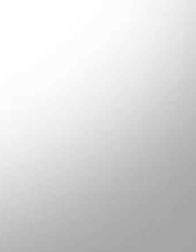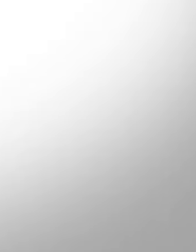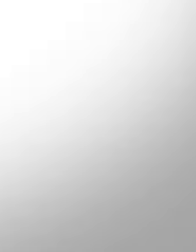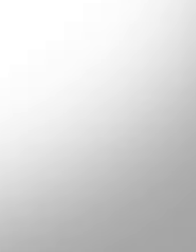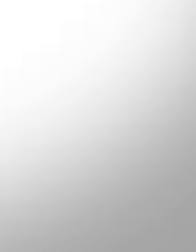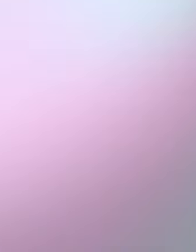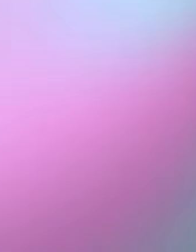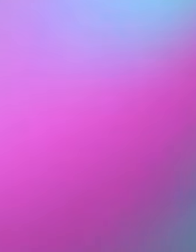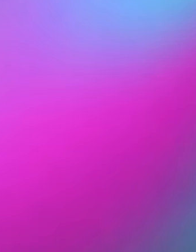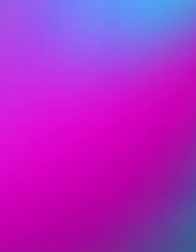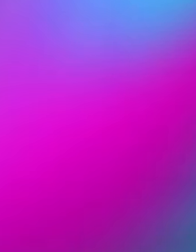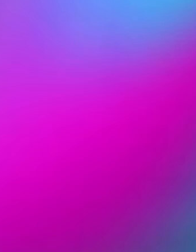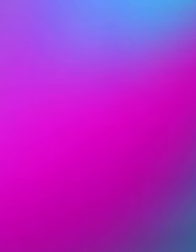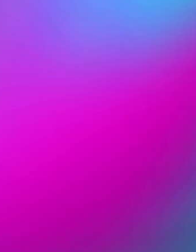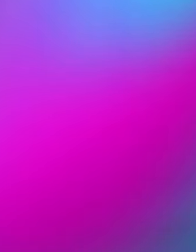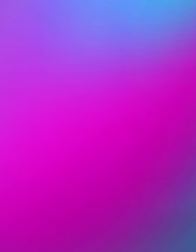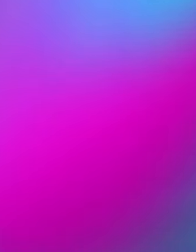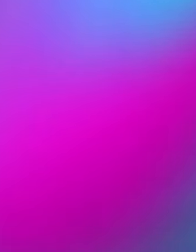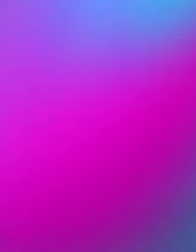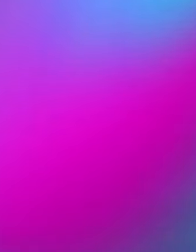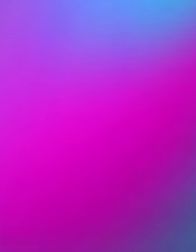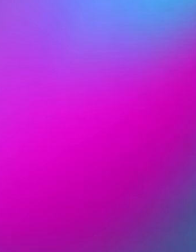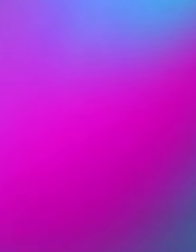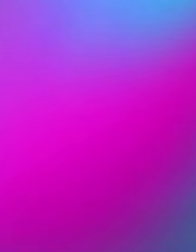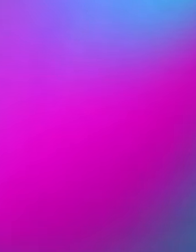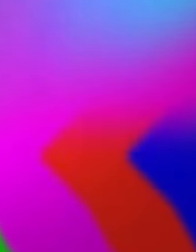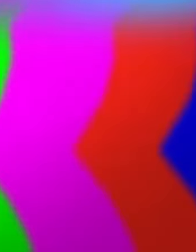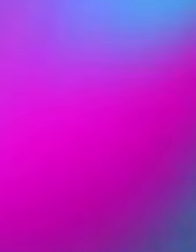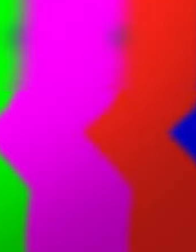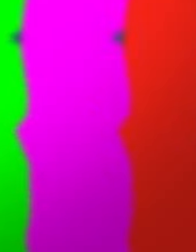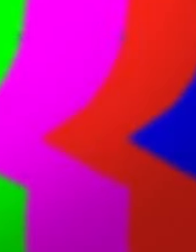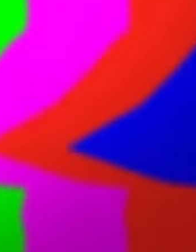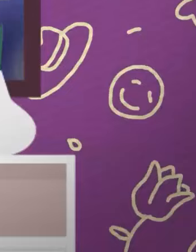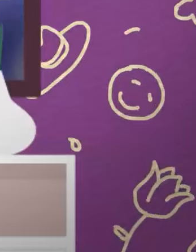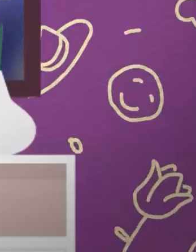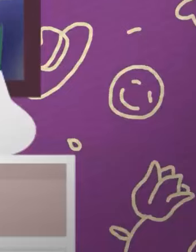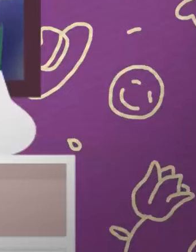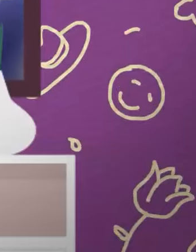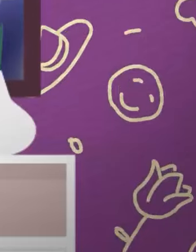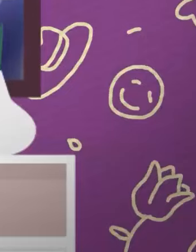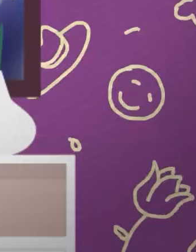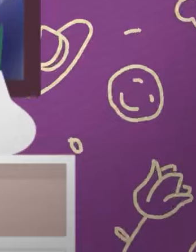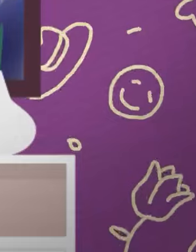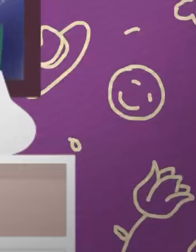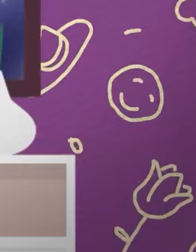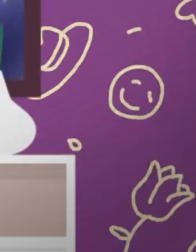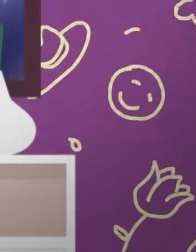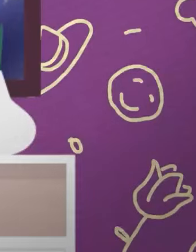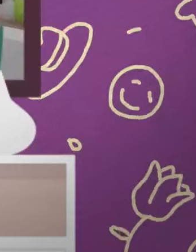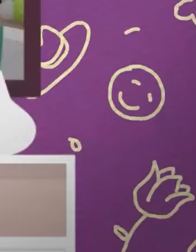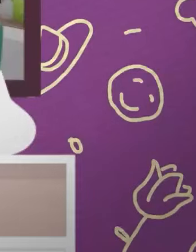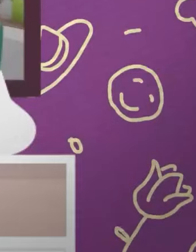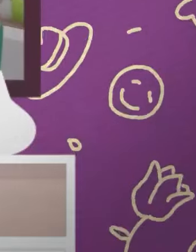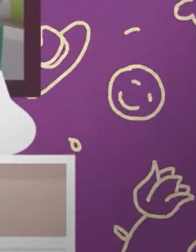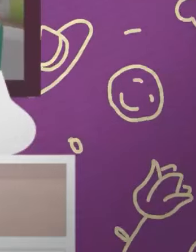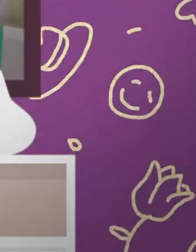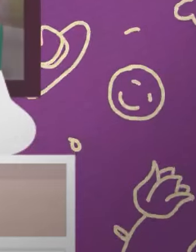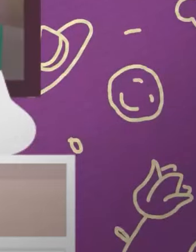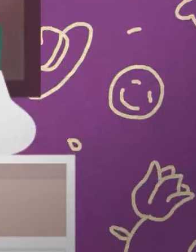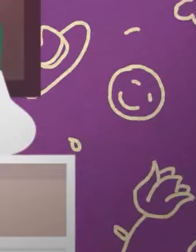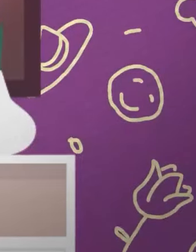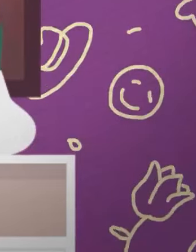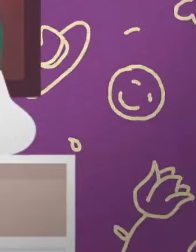Sintonizar la nueva frecuencia de TV UNAM es muy fácil. Sigue estos sencillos pasos para